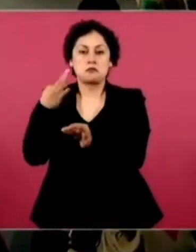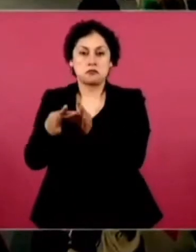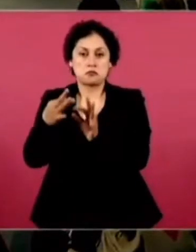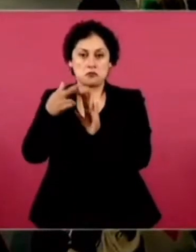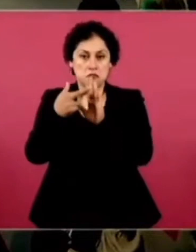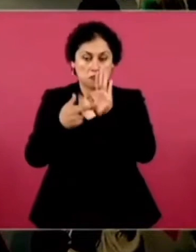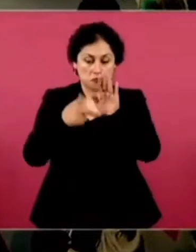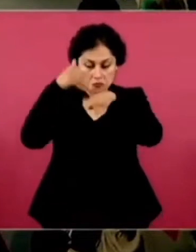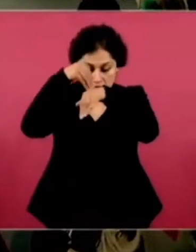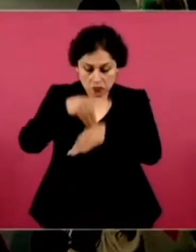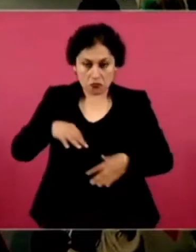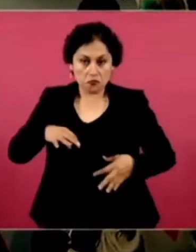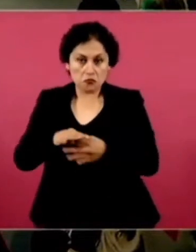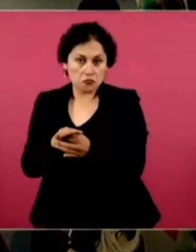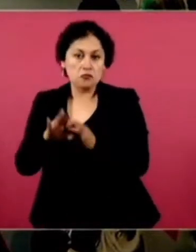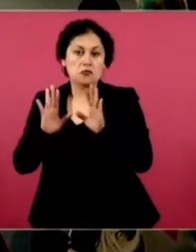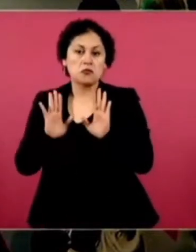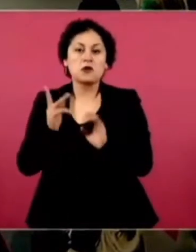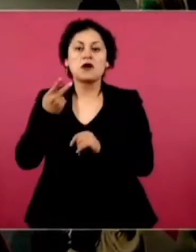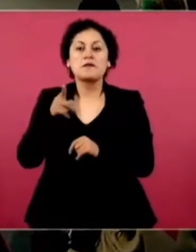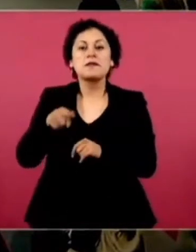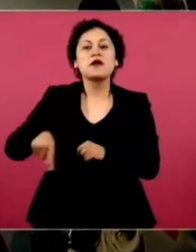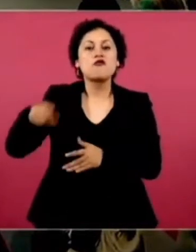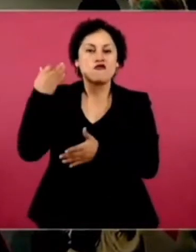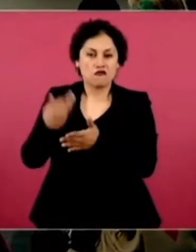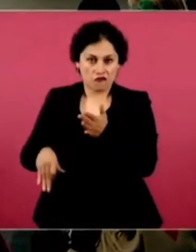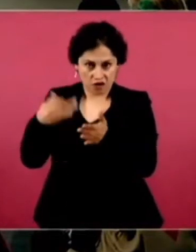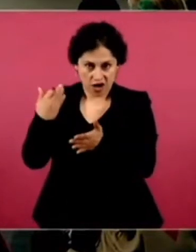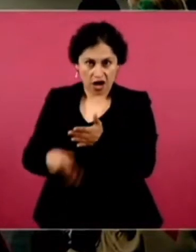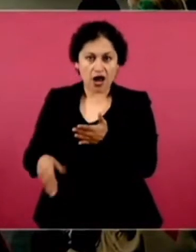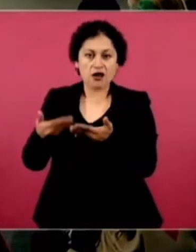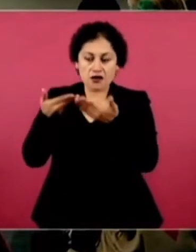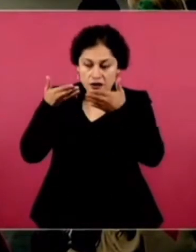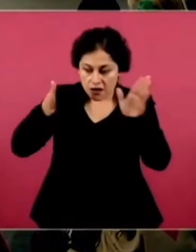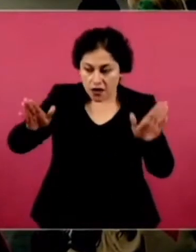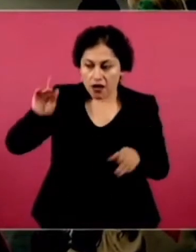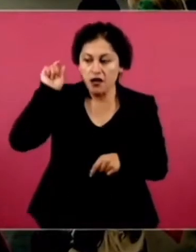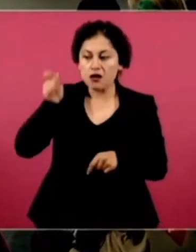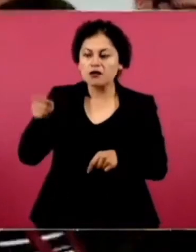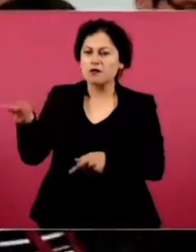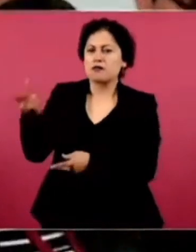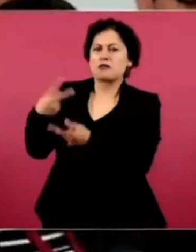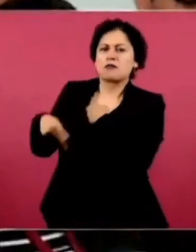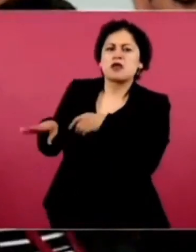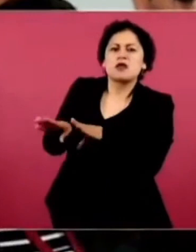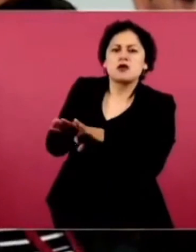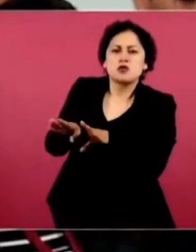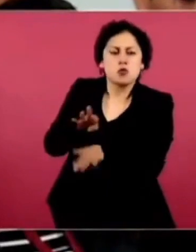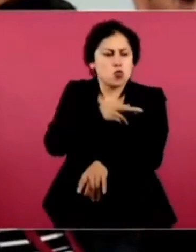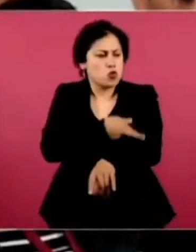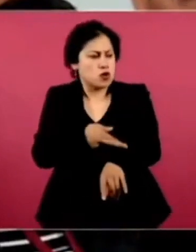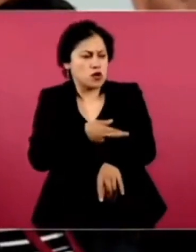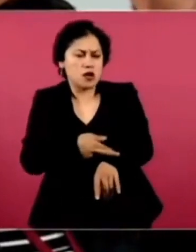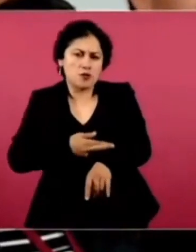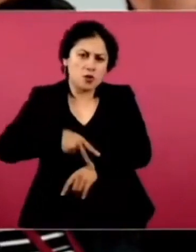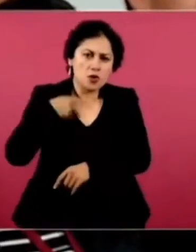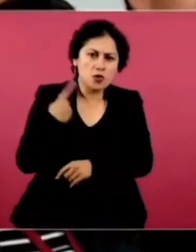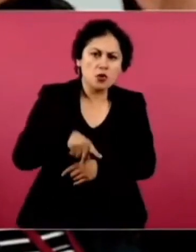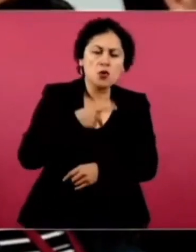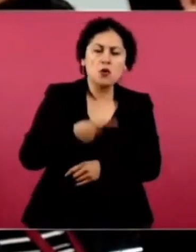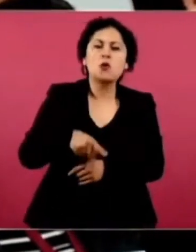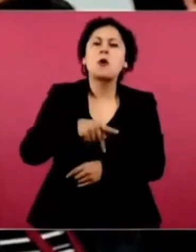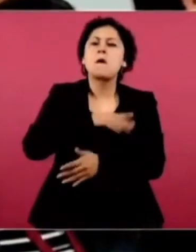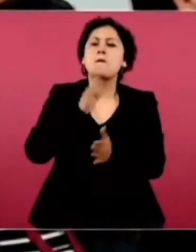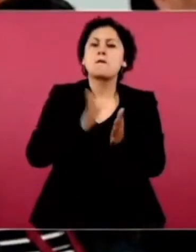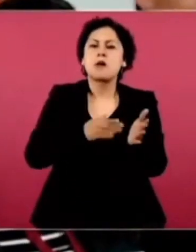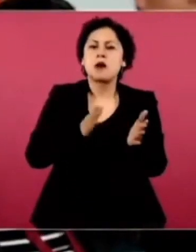se están apegando, pero lo que no se habla es de lo que hay detrás y de cómo fue que llegaron para ese tipo de, para